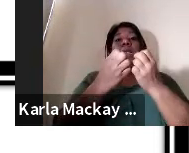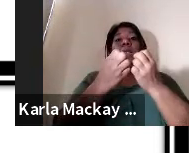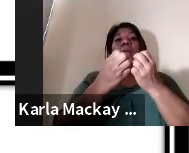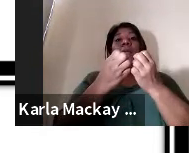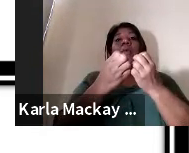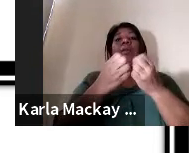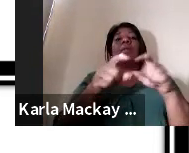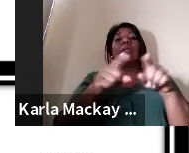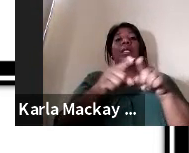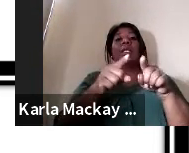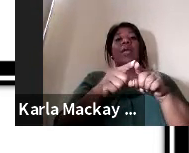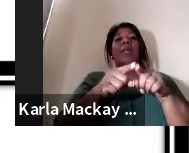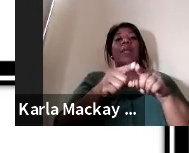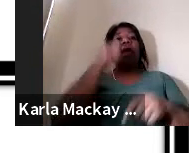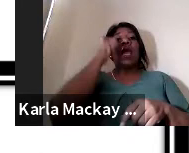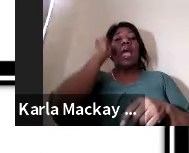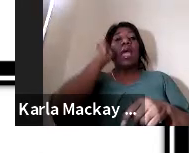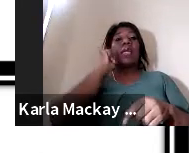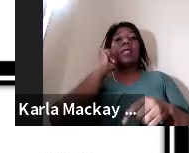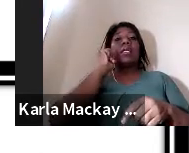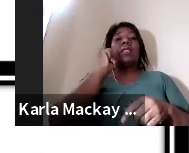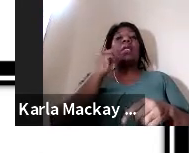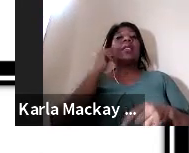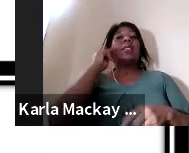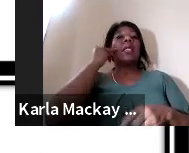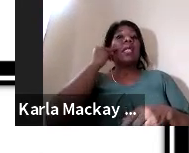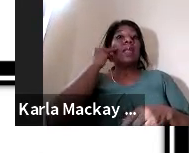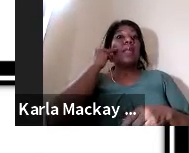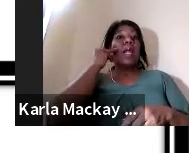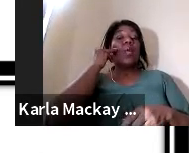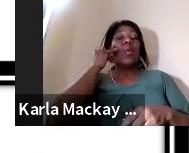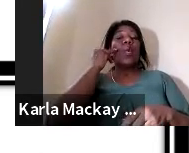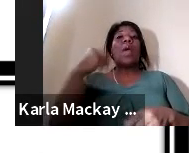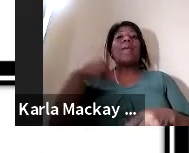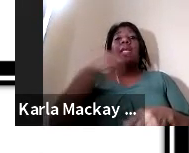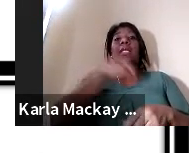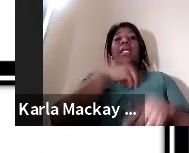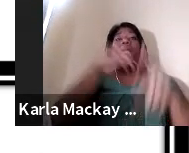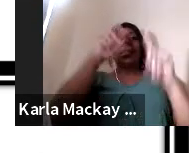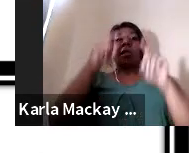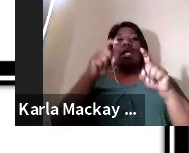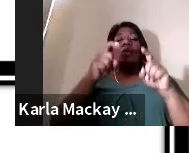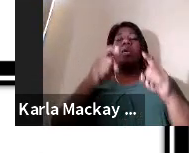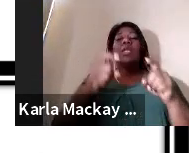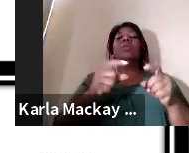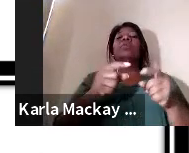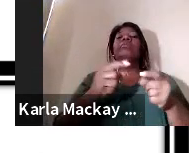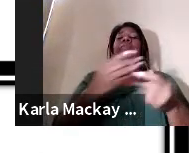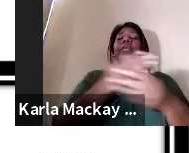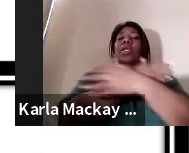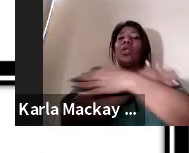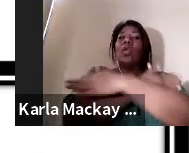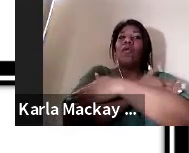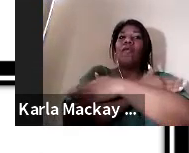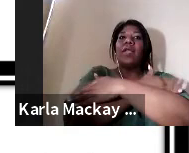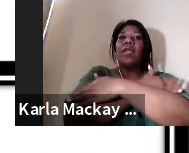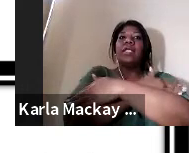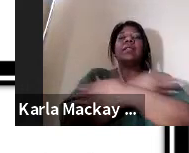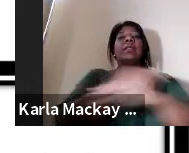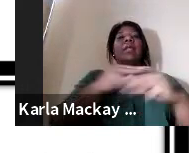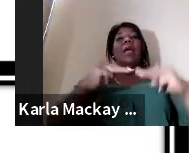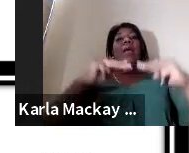recibido el día de ayer una notificación de la ministra de educación en donde nos exalta por ese aporte o el método o la